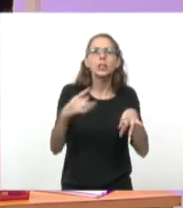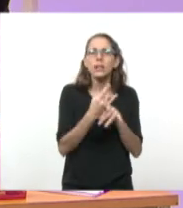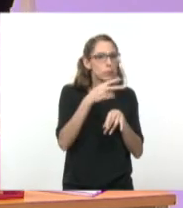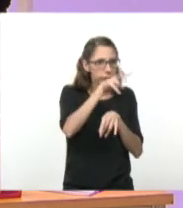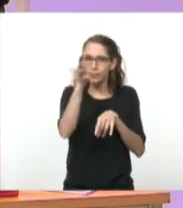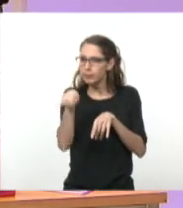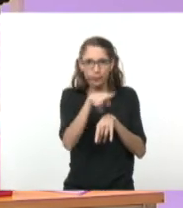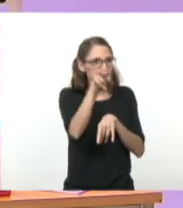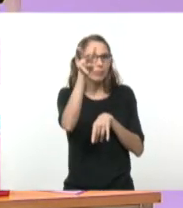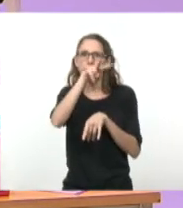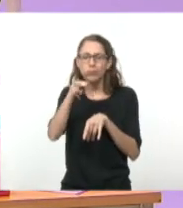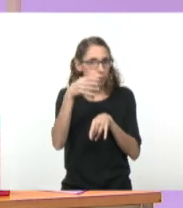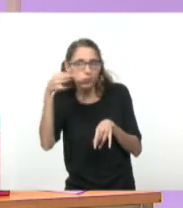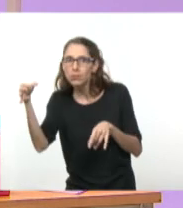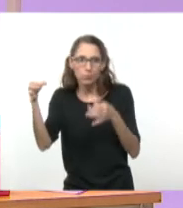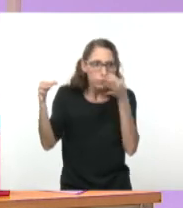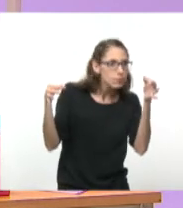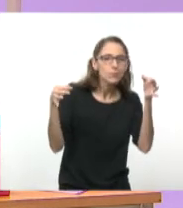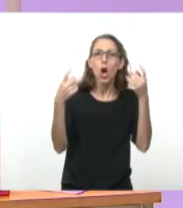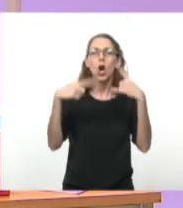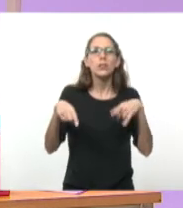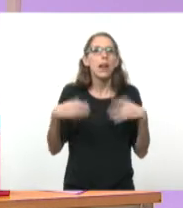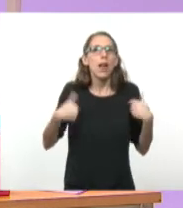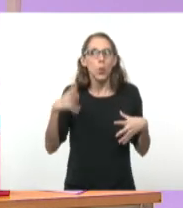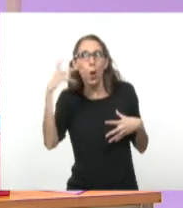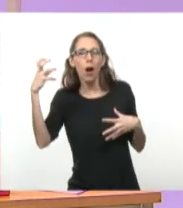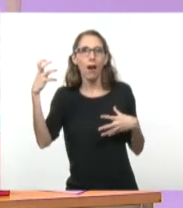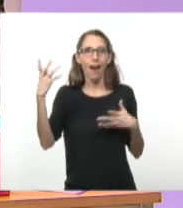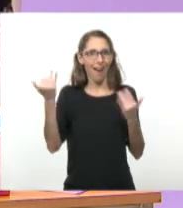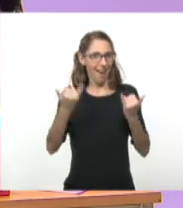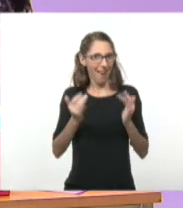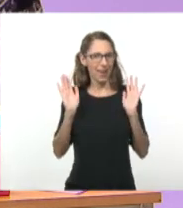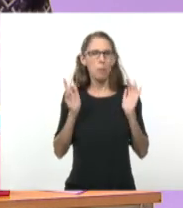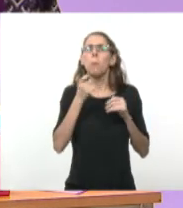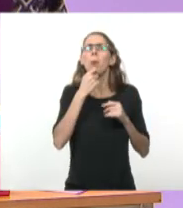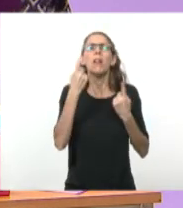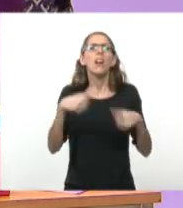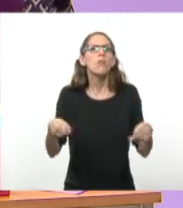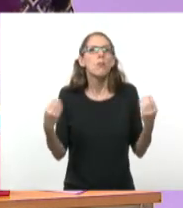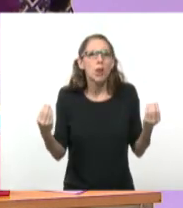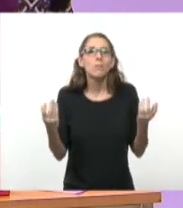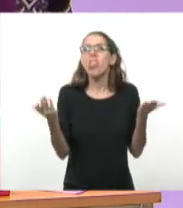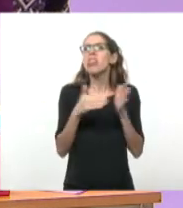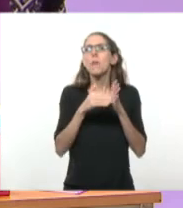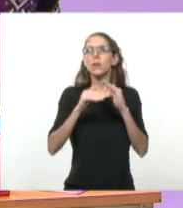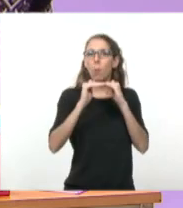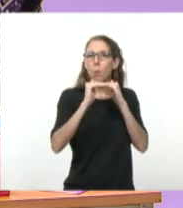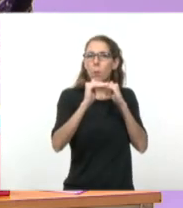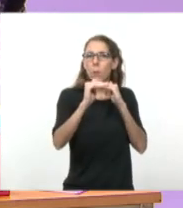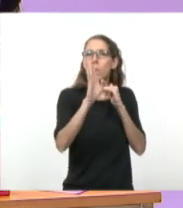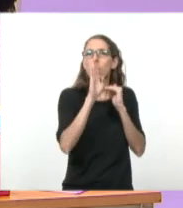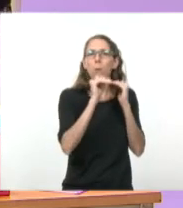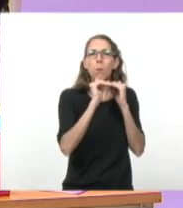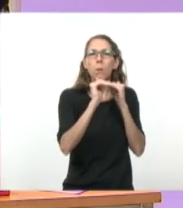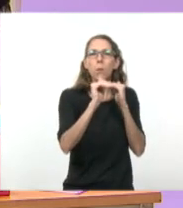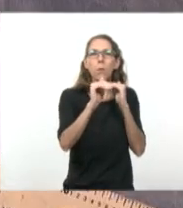hacia ciertos lugares que llaman la atención. Claro. ¿Cuáles pueden ser estos lugares? Si todo está quieto y pasa un bichito